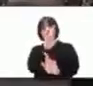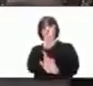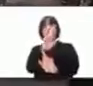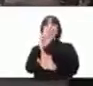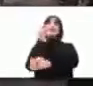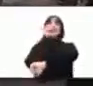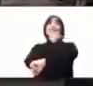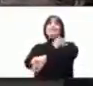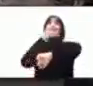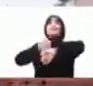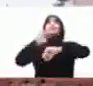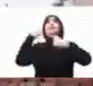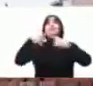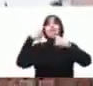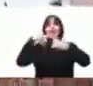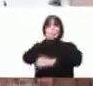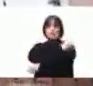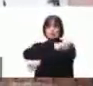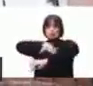a Huiclau.